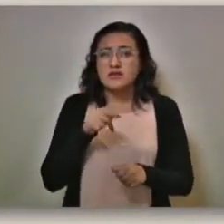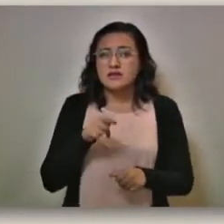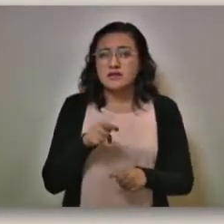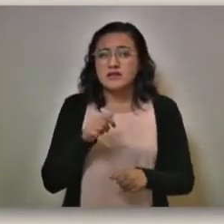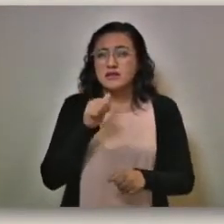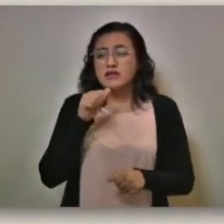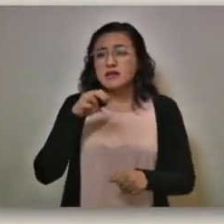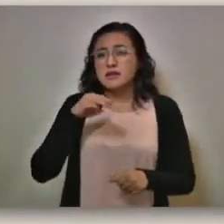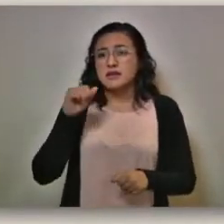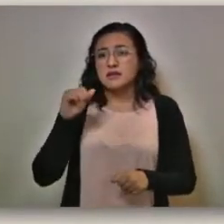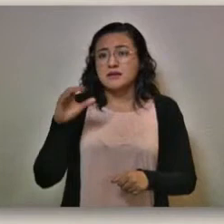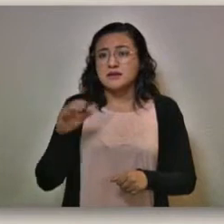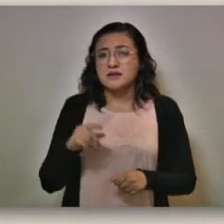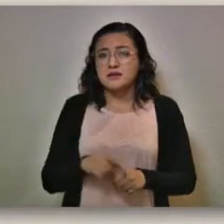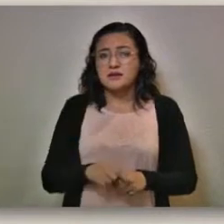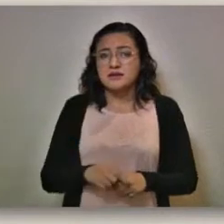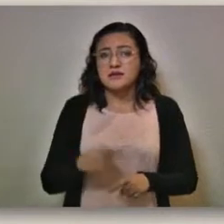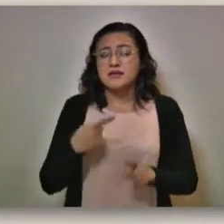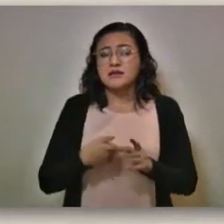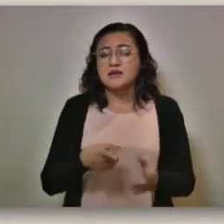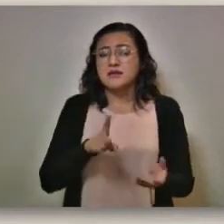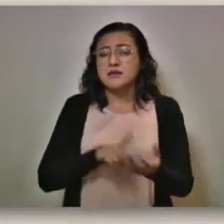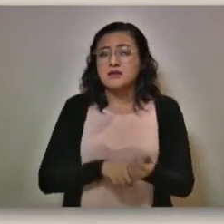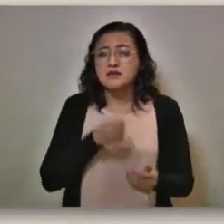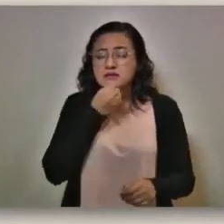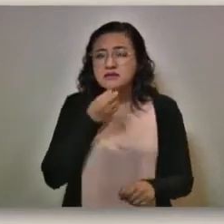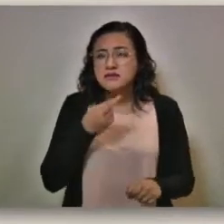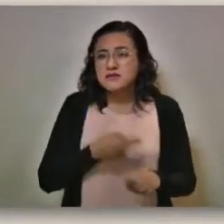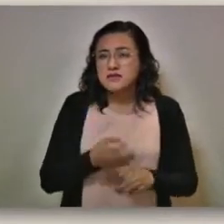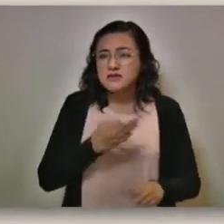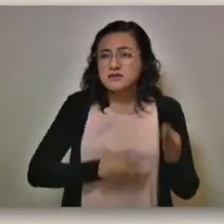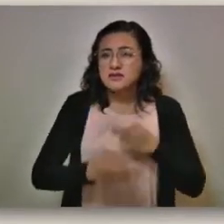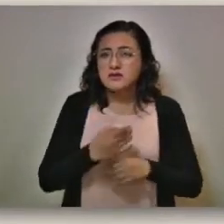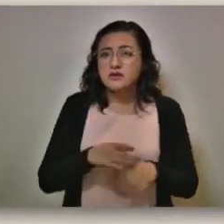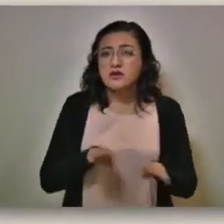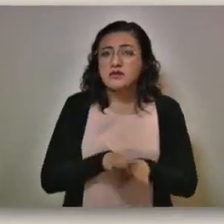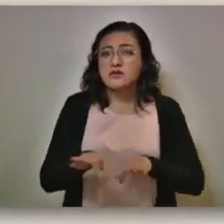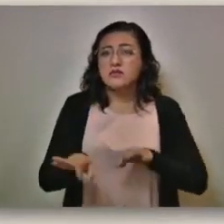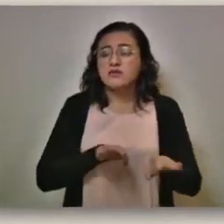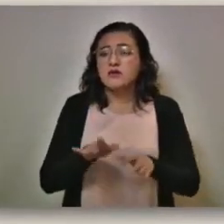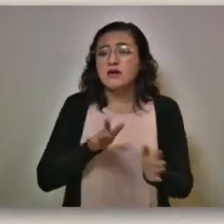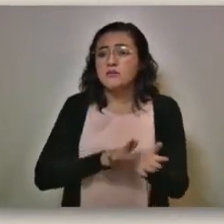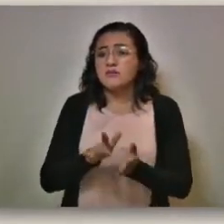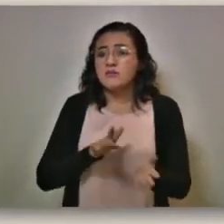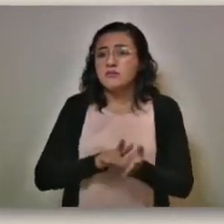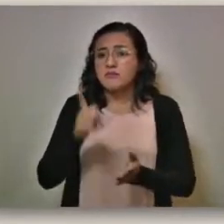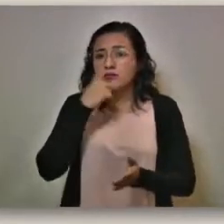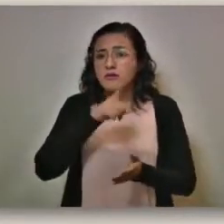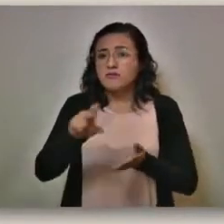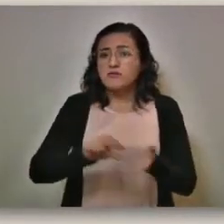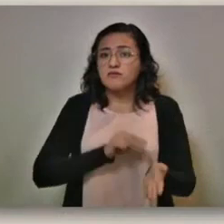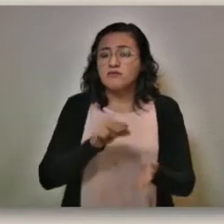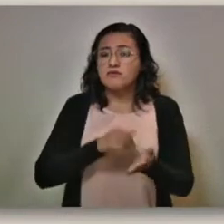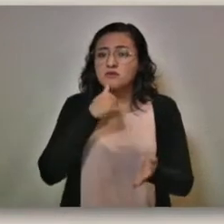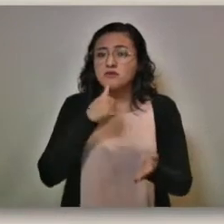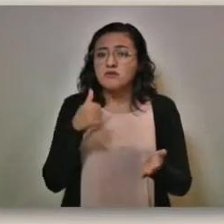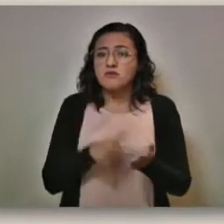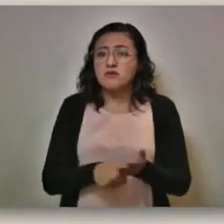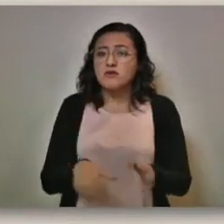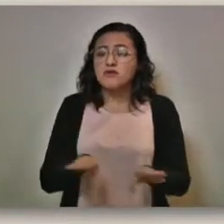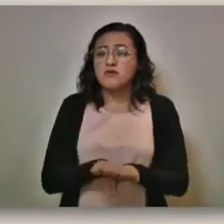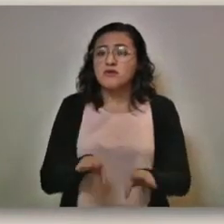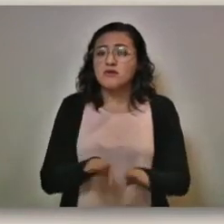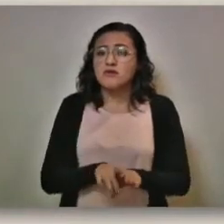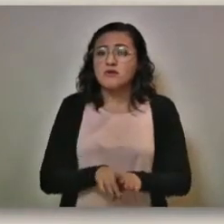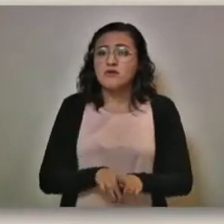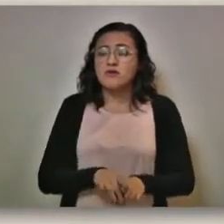presionando artistas y trabajadores de la Secretaría de Cultura Estatal, condicionando empleos y apoyos para que firmen una carta de respaldo